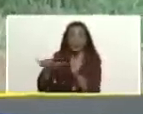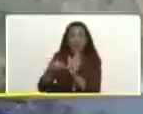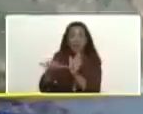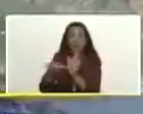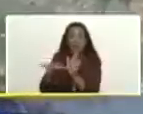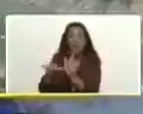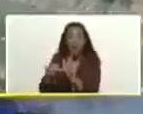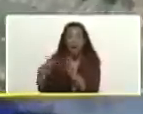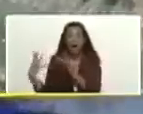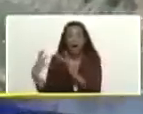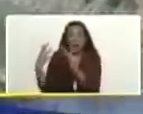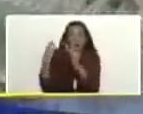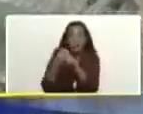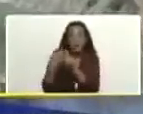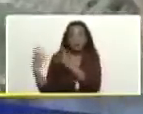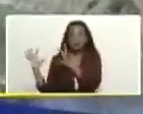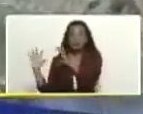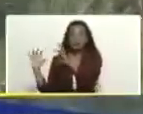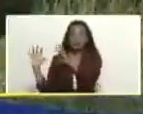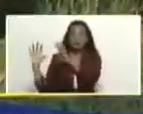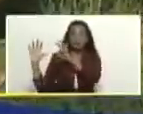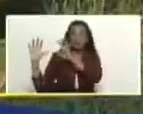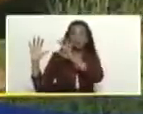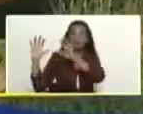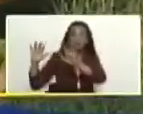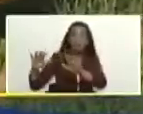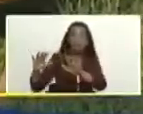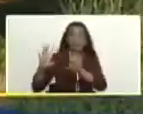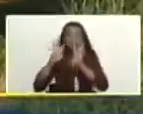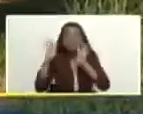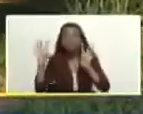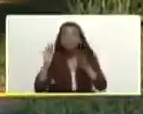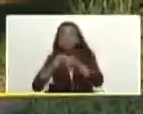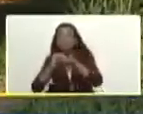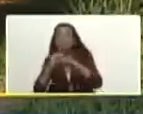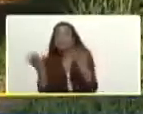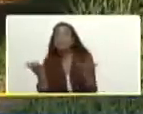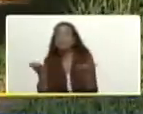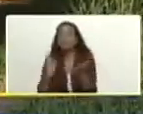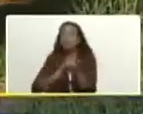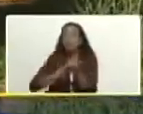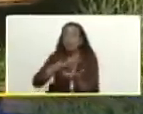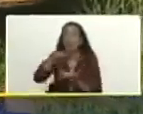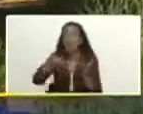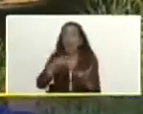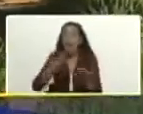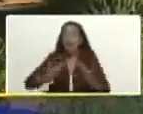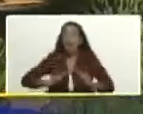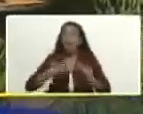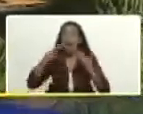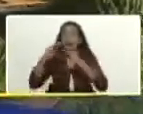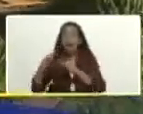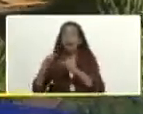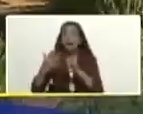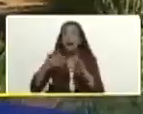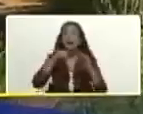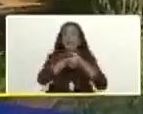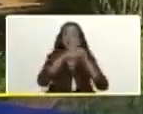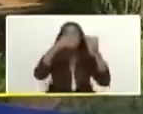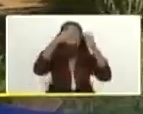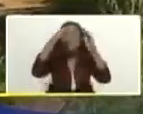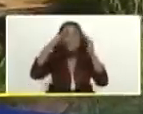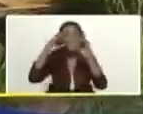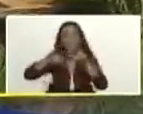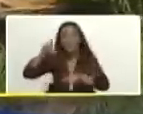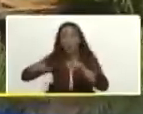han venido a acompañarnos y están muy esperanzados que les podamos resolver su problema porque tenemos refugiados en